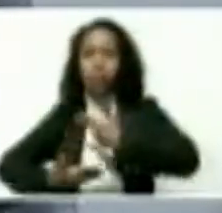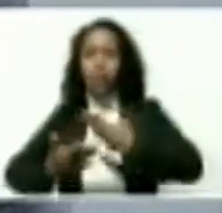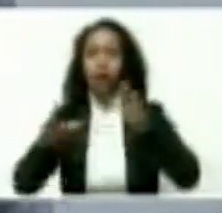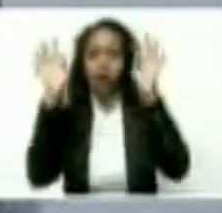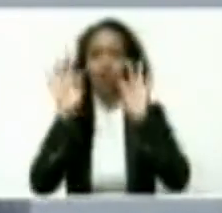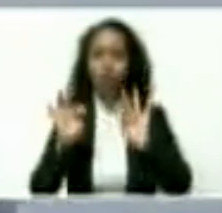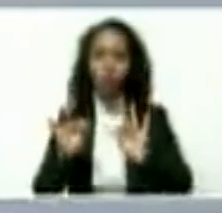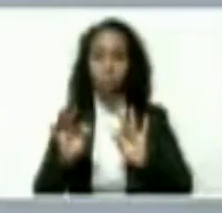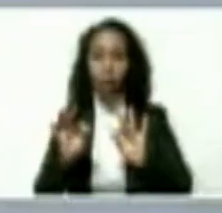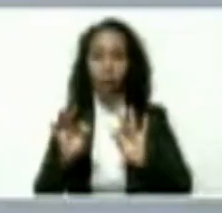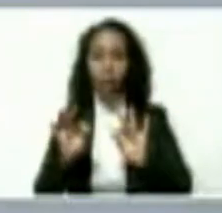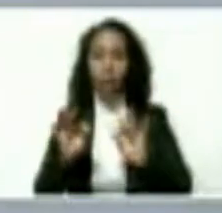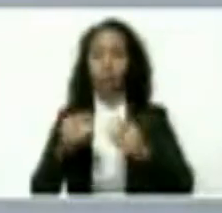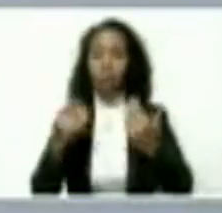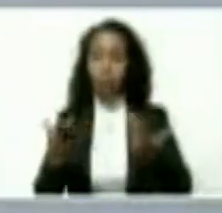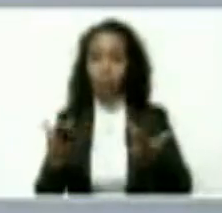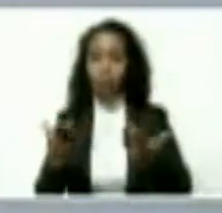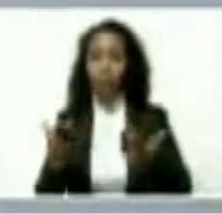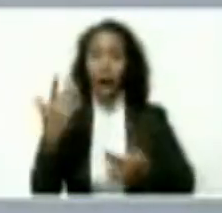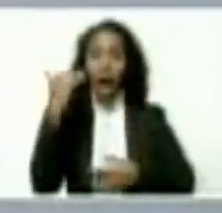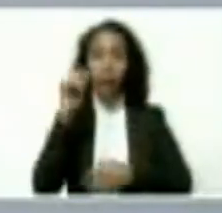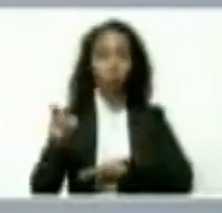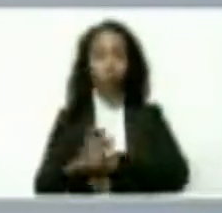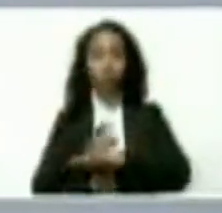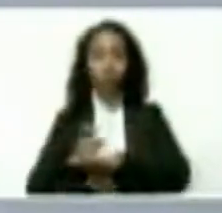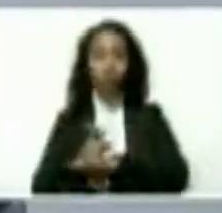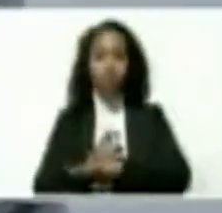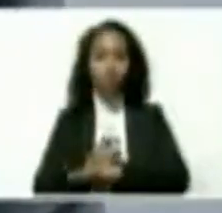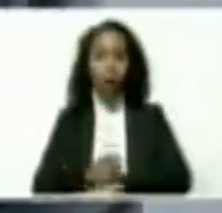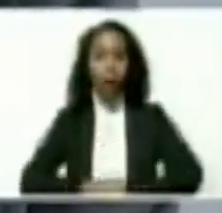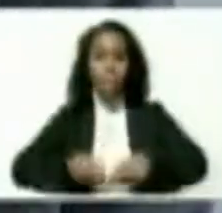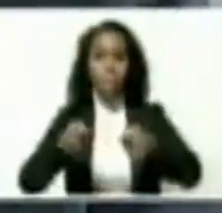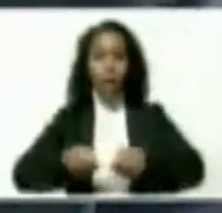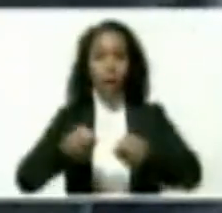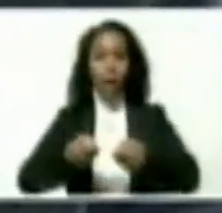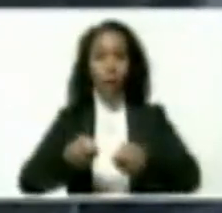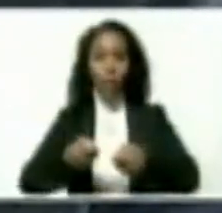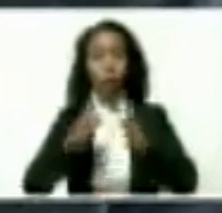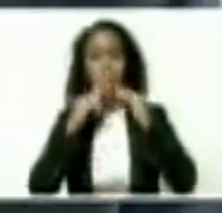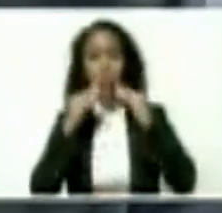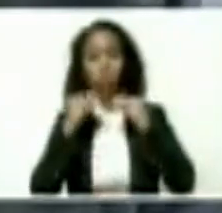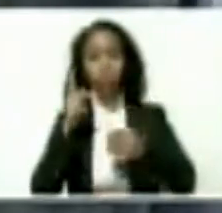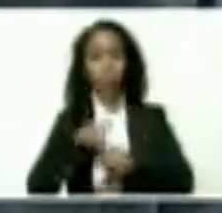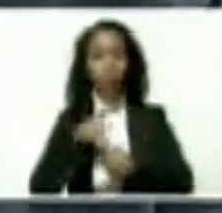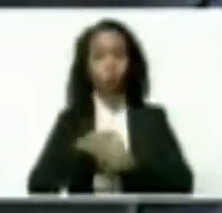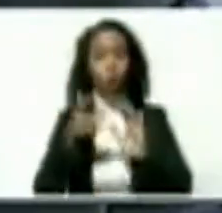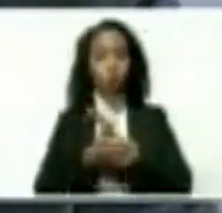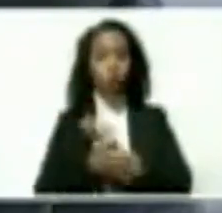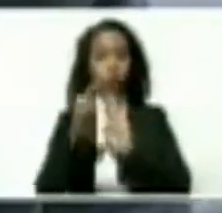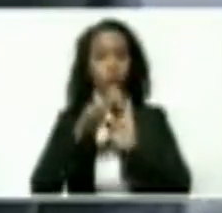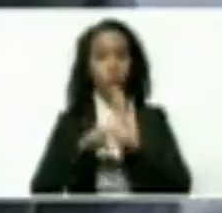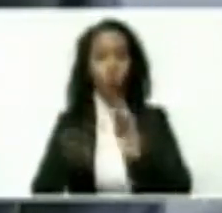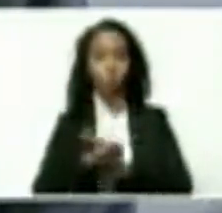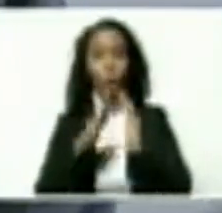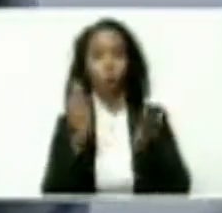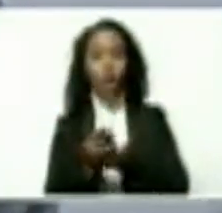mecanismo virtuoso mediante el cual se gobierna el mercado, valga la expresión, petrolero a nivel mundial.